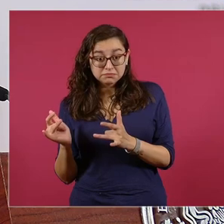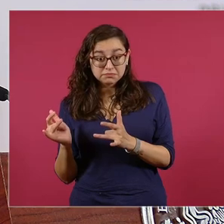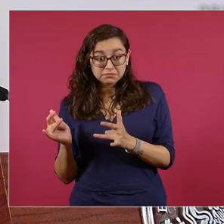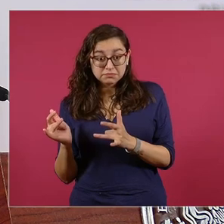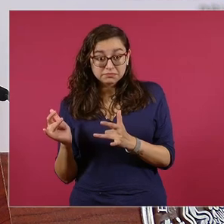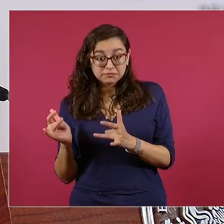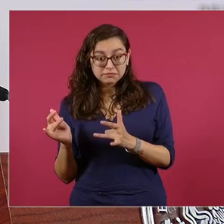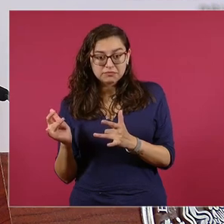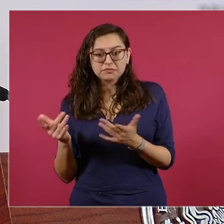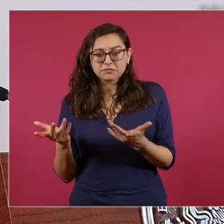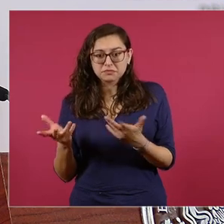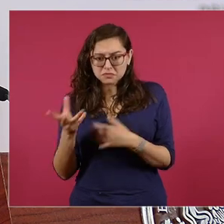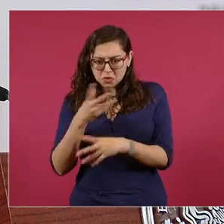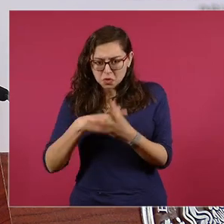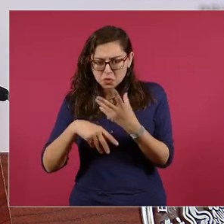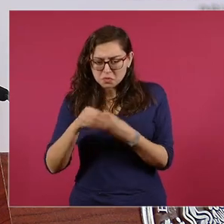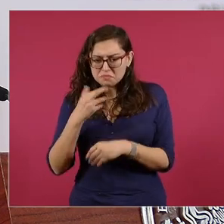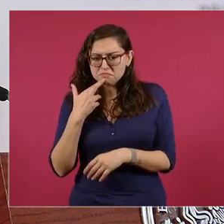¿En dónde?